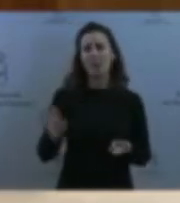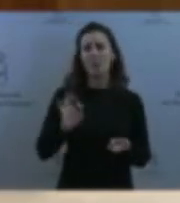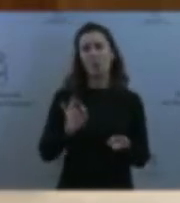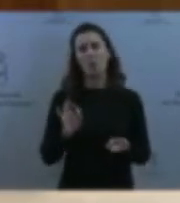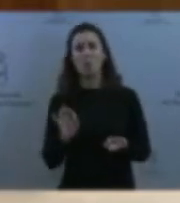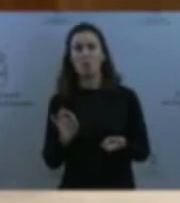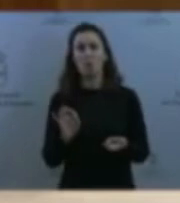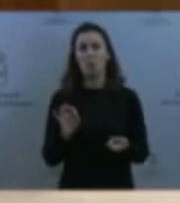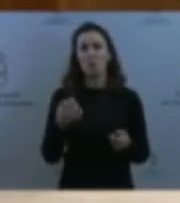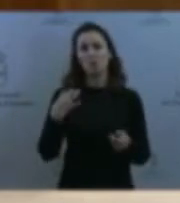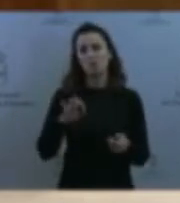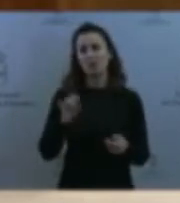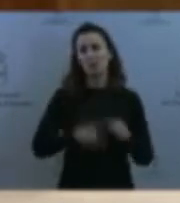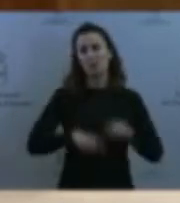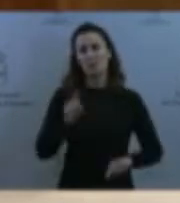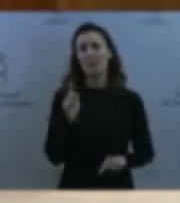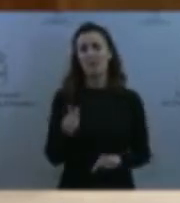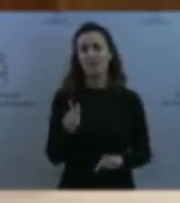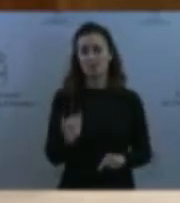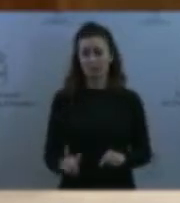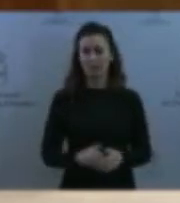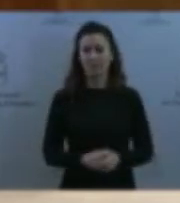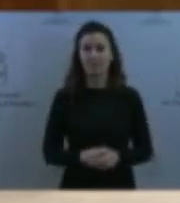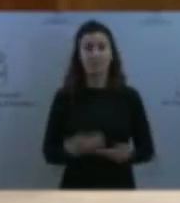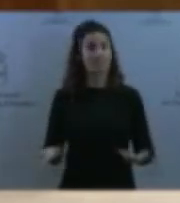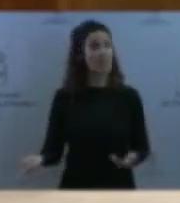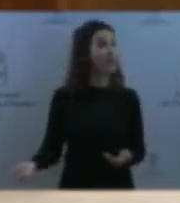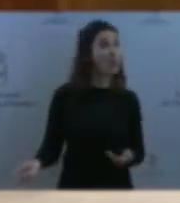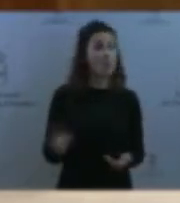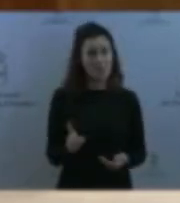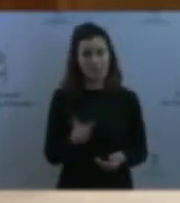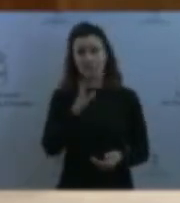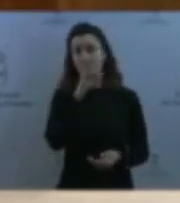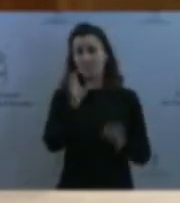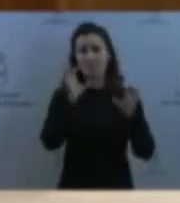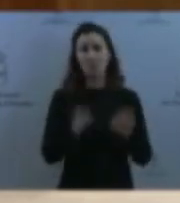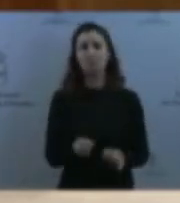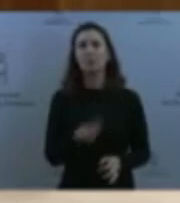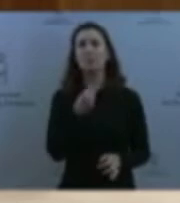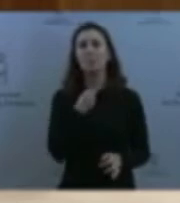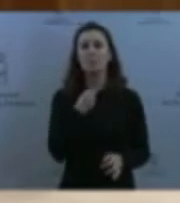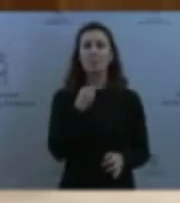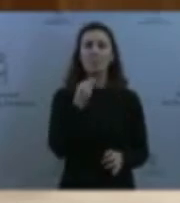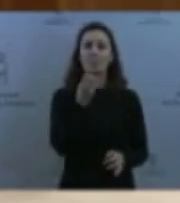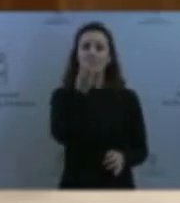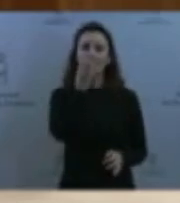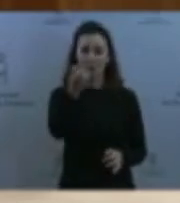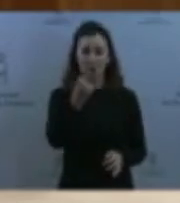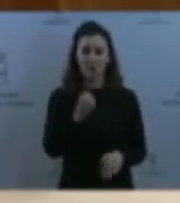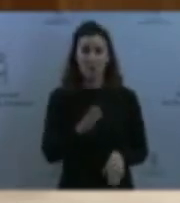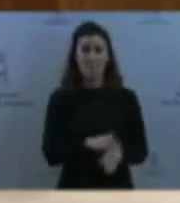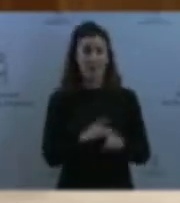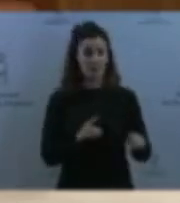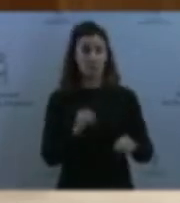Y no será porque no hayan levantado la voz sobre esta barbarie las instituciones como el Defensor del Pueblo, la propia